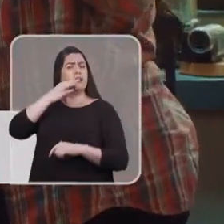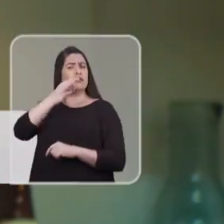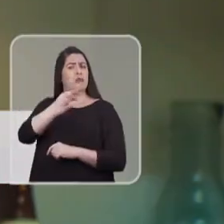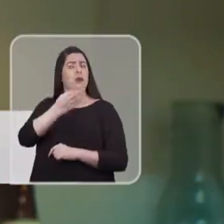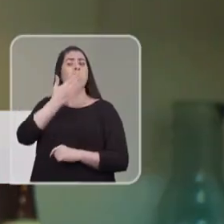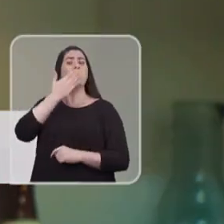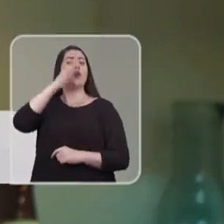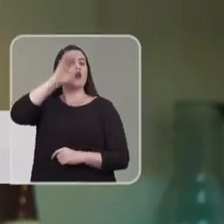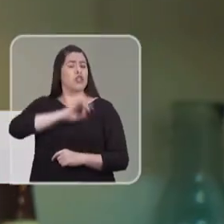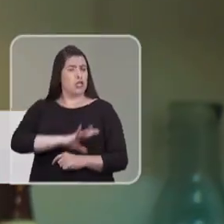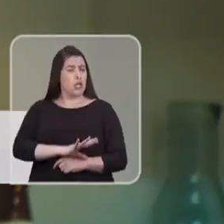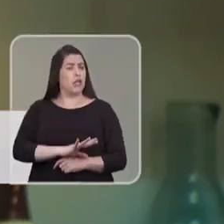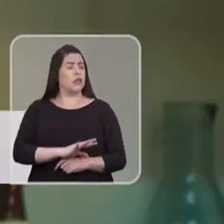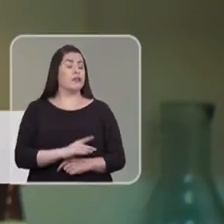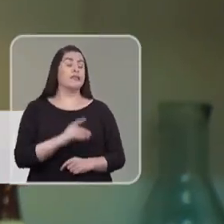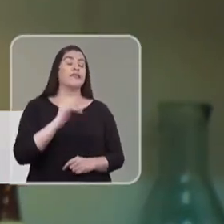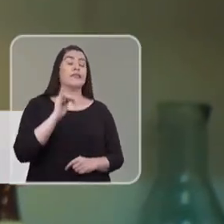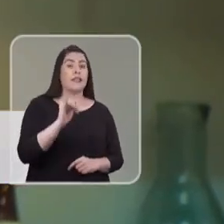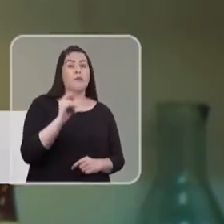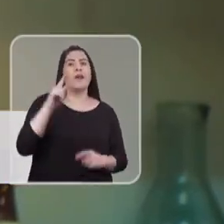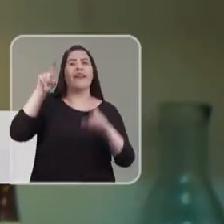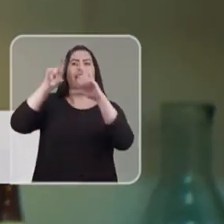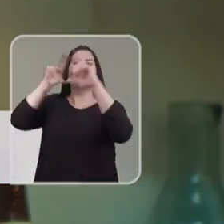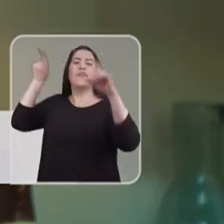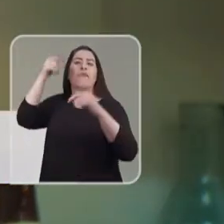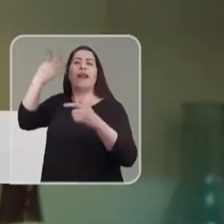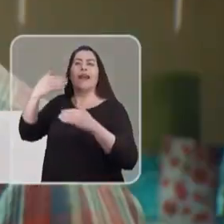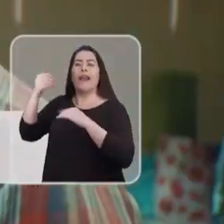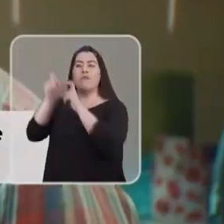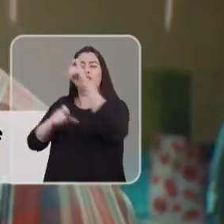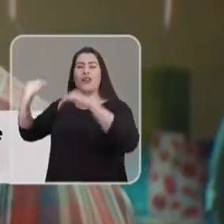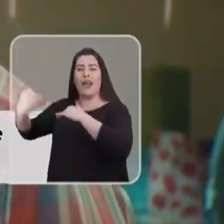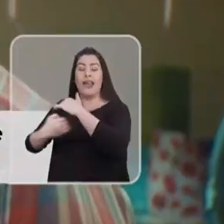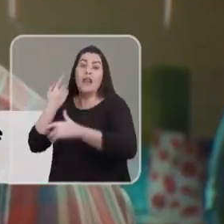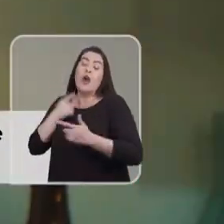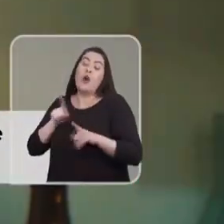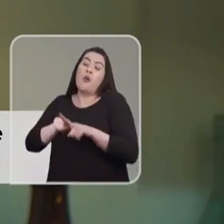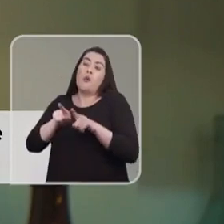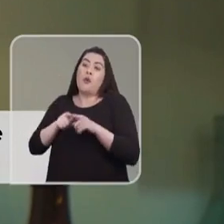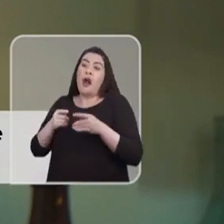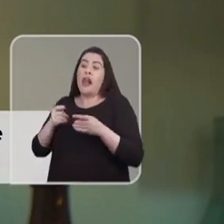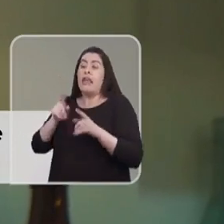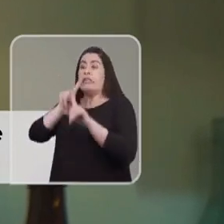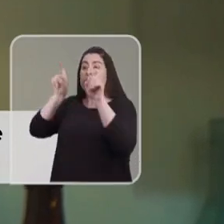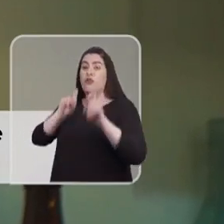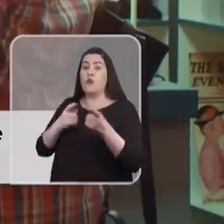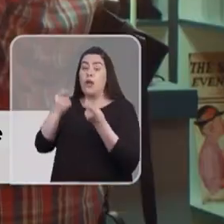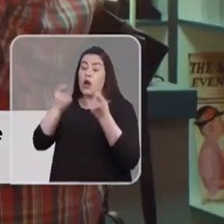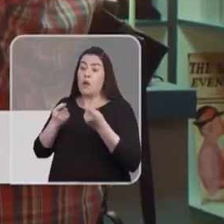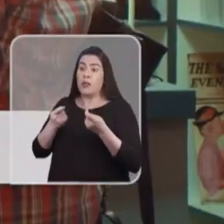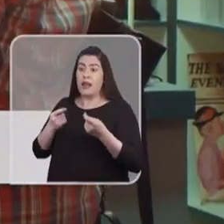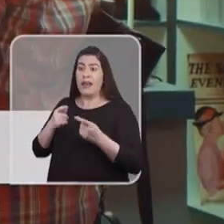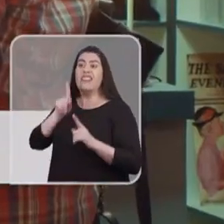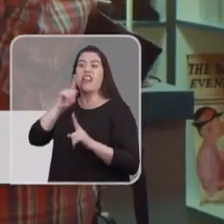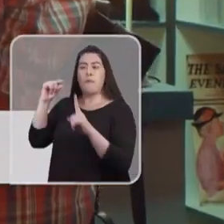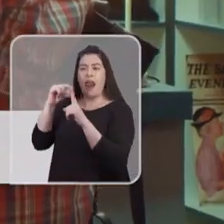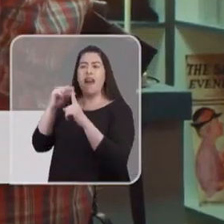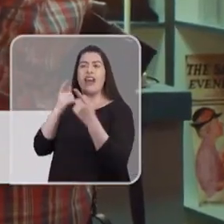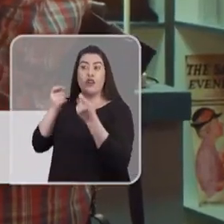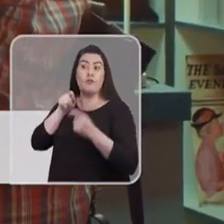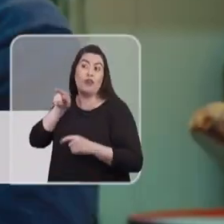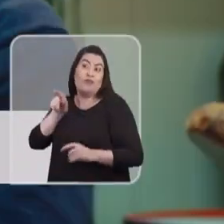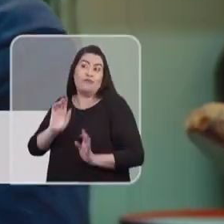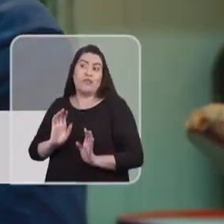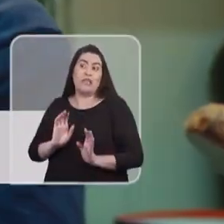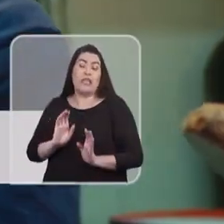que dice mejor Chile. Sí, pero eso uno lo pone para que la gente entre. Igual le podemos ofrecer incertidumbre económica. Tiene eso económico por